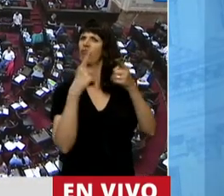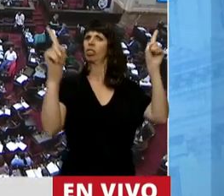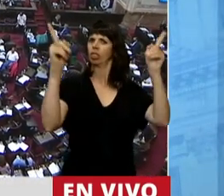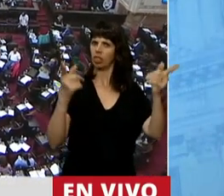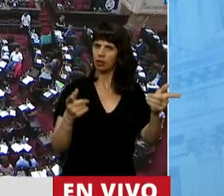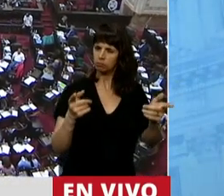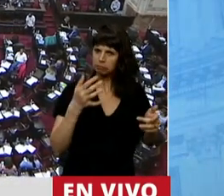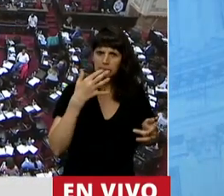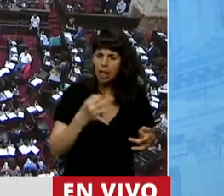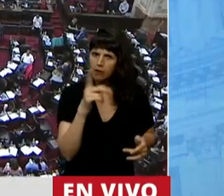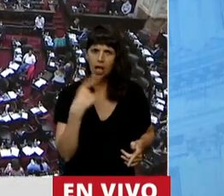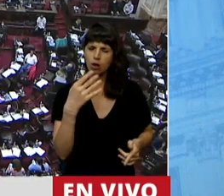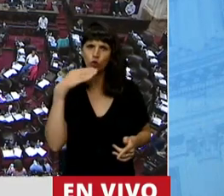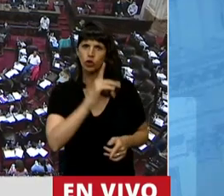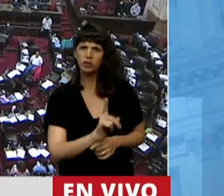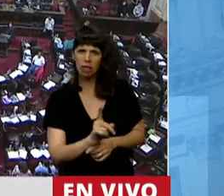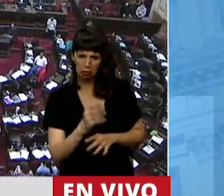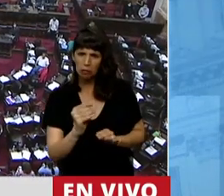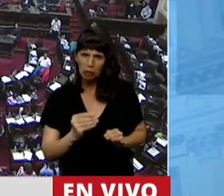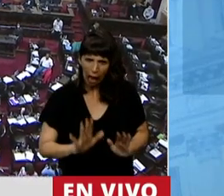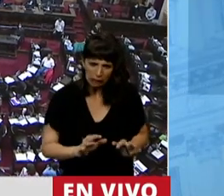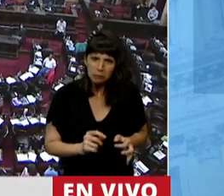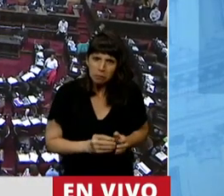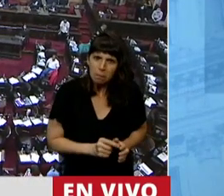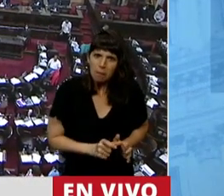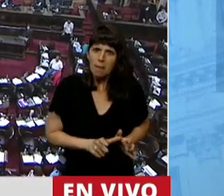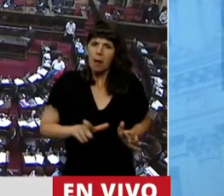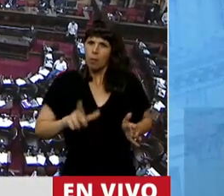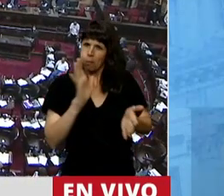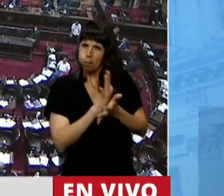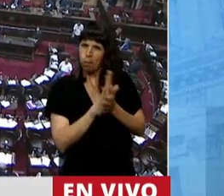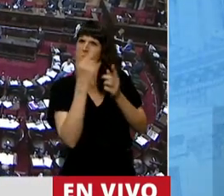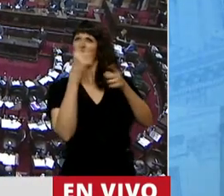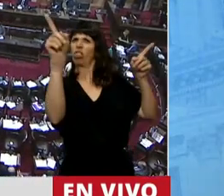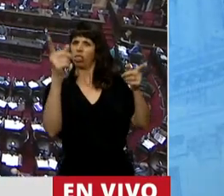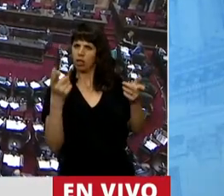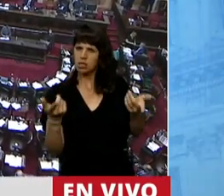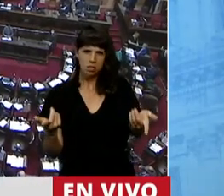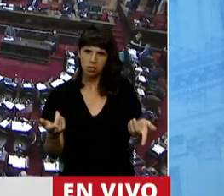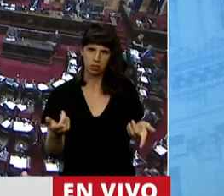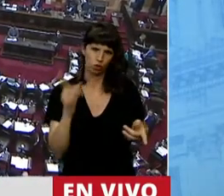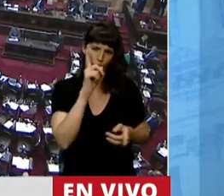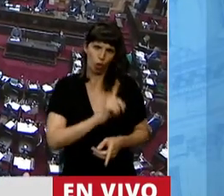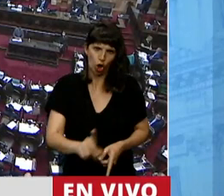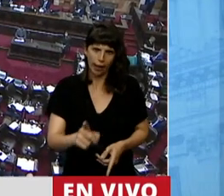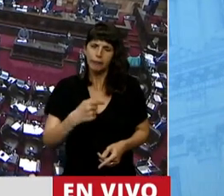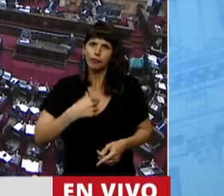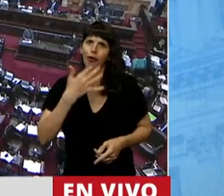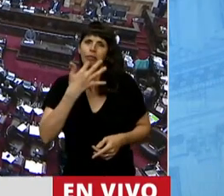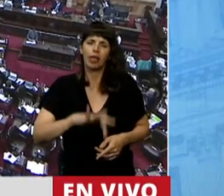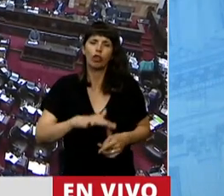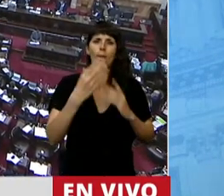gestación es un fenómeno. Entendemos que el Ministro esté con el movimiento verde, pero exigimos